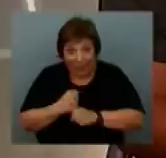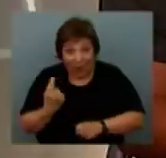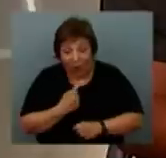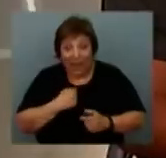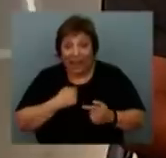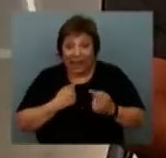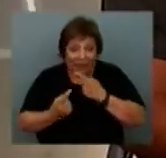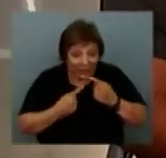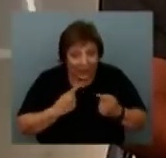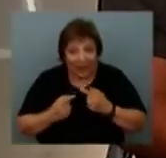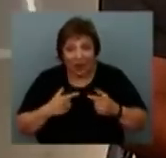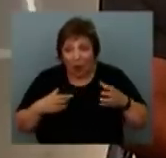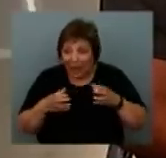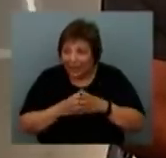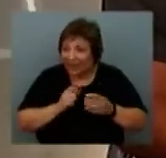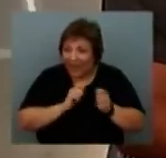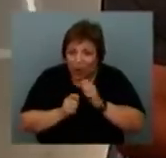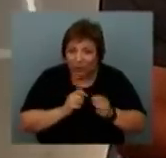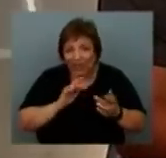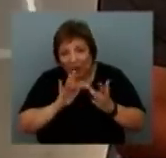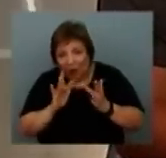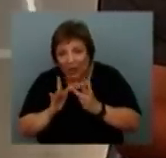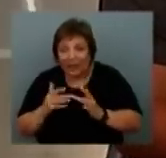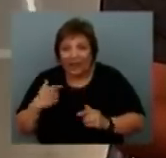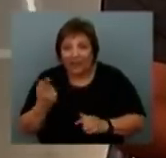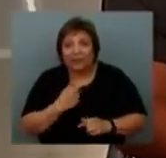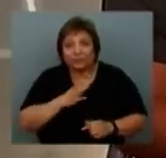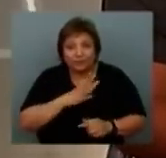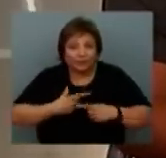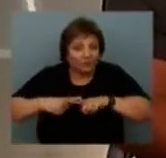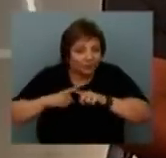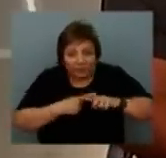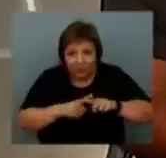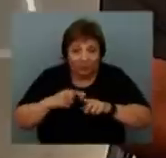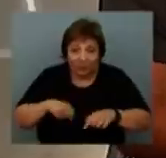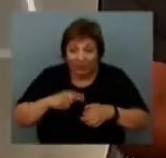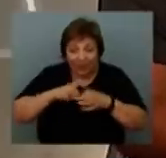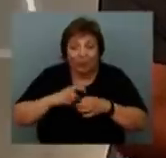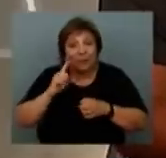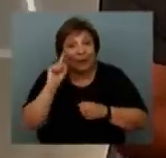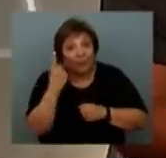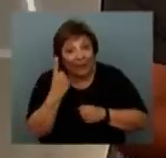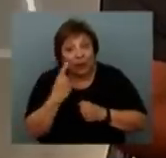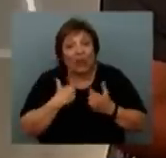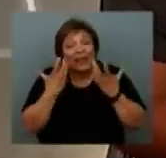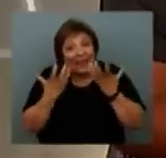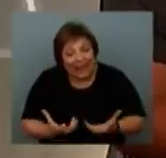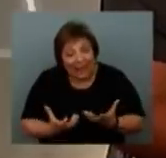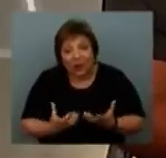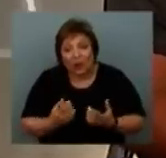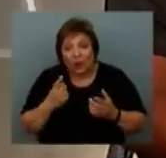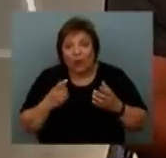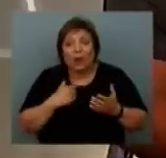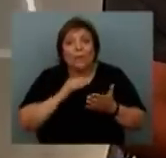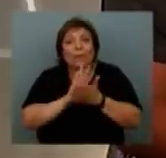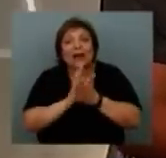negociación colectiva del sector es donde tenemos el lugar para discutir pero queremos en primera instancia hacerlo en un